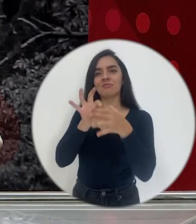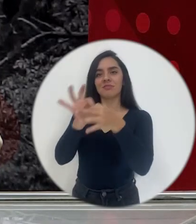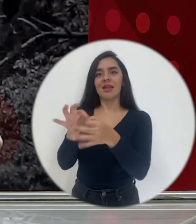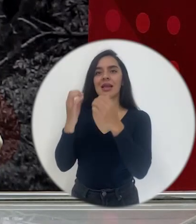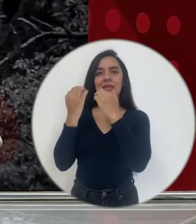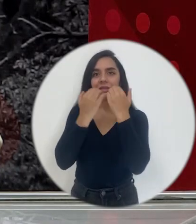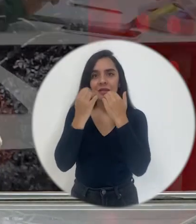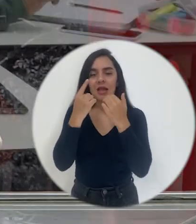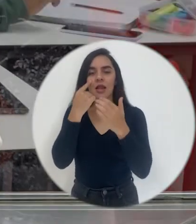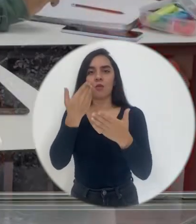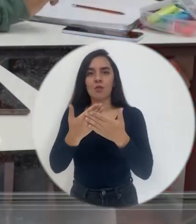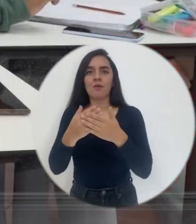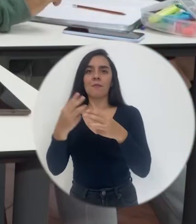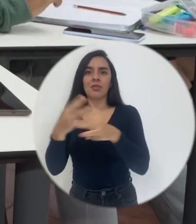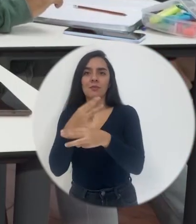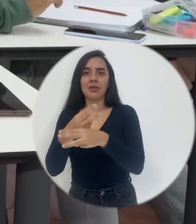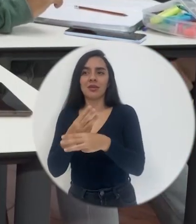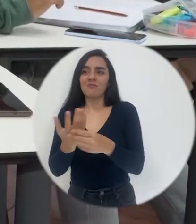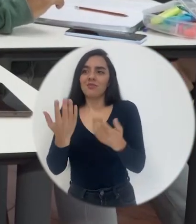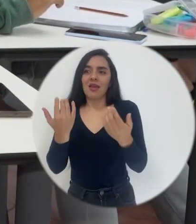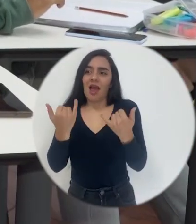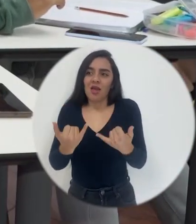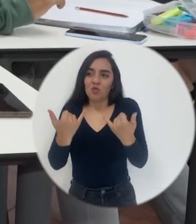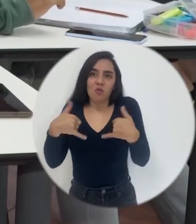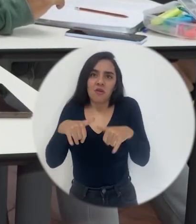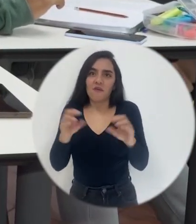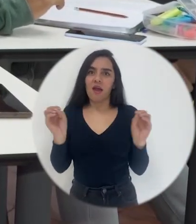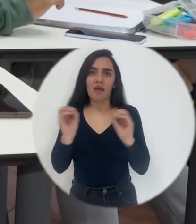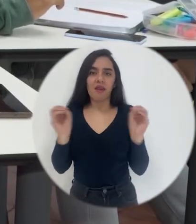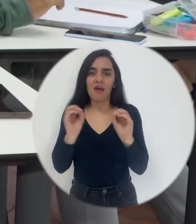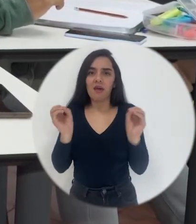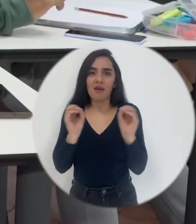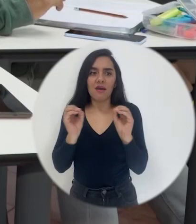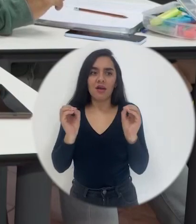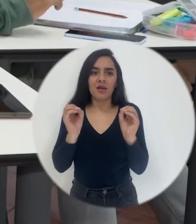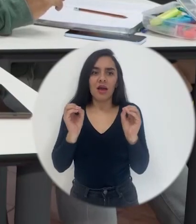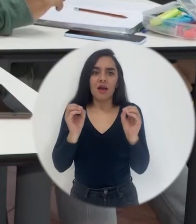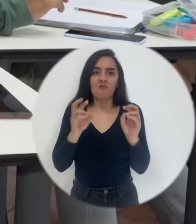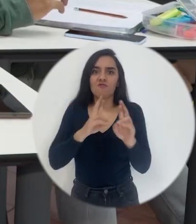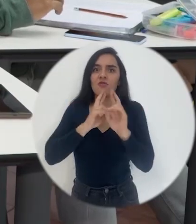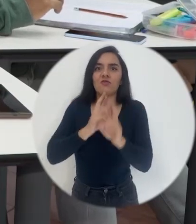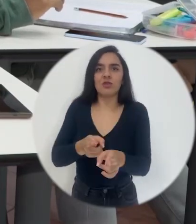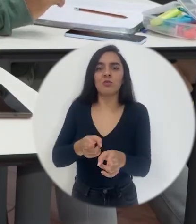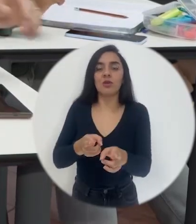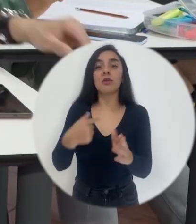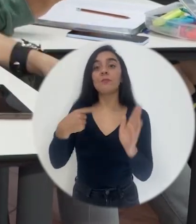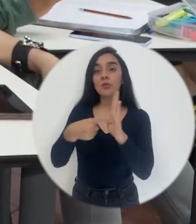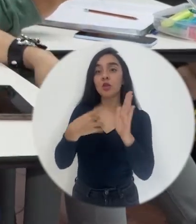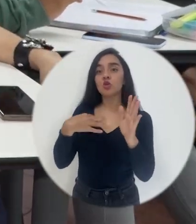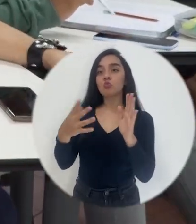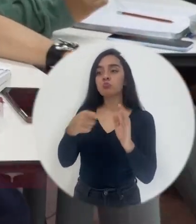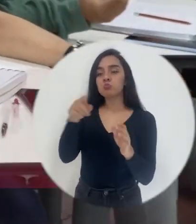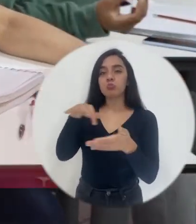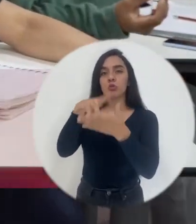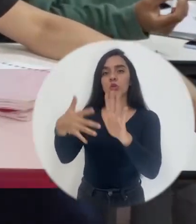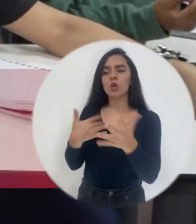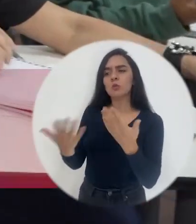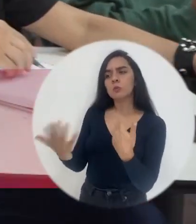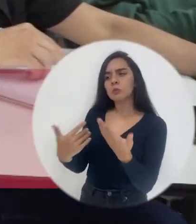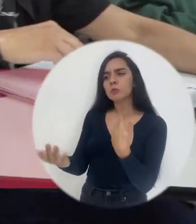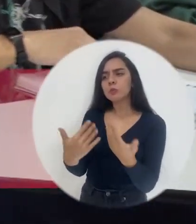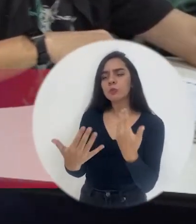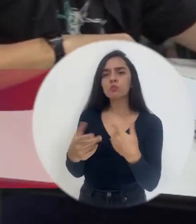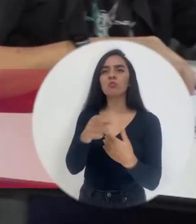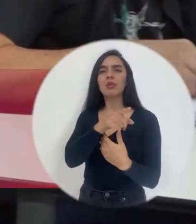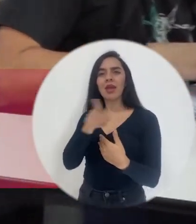todavía no hay como una fórmula, ¿verdad?, como para quitar eso. A veces vienen, cuando yo he hablado con ellos, ¿verdad?, muchas